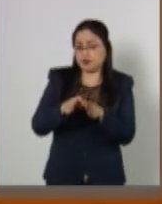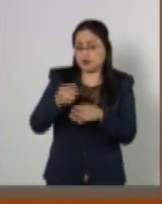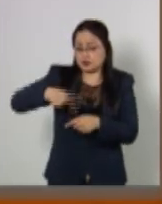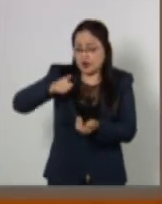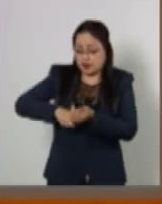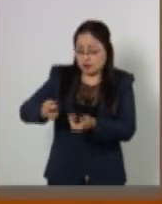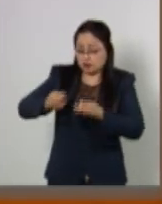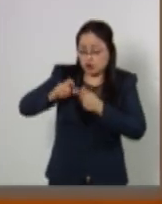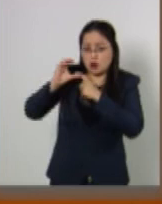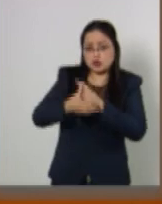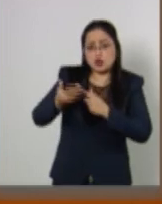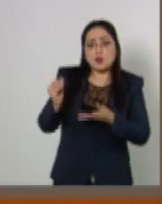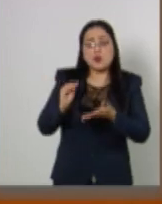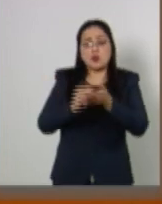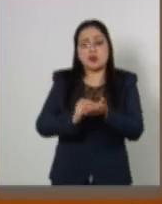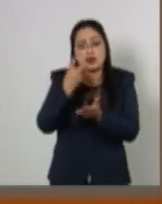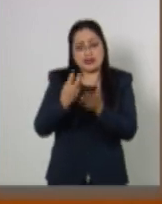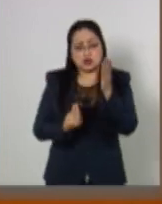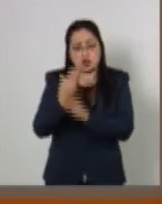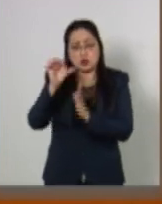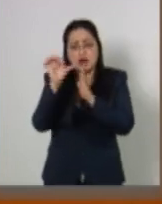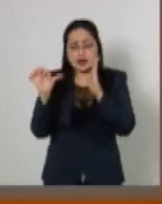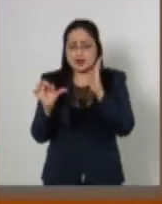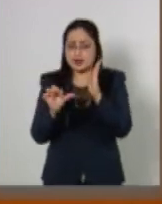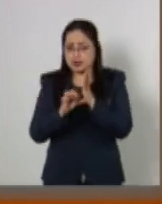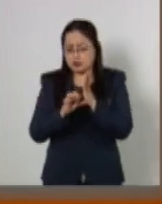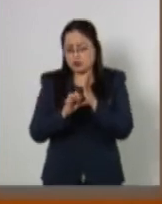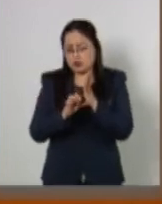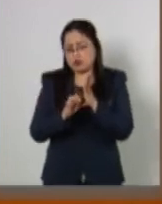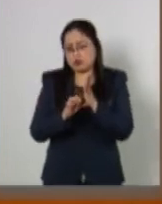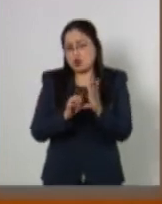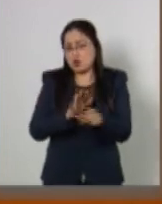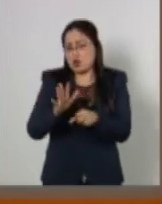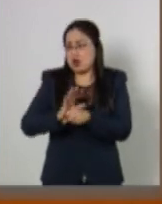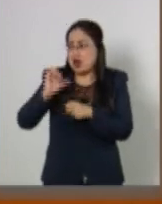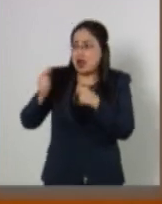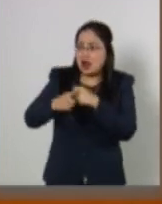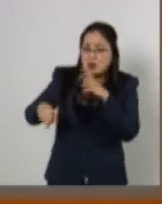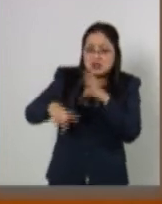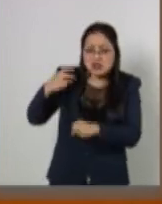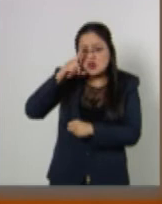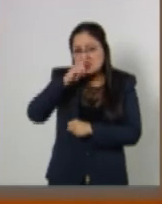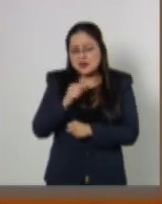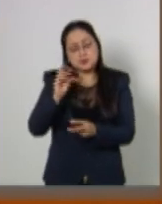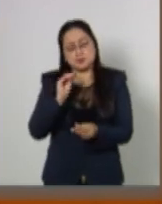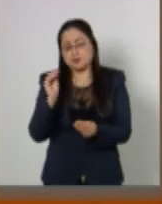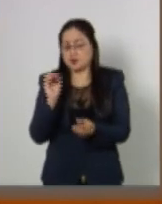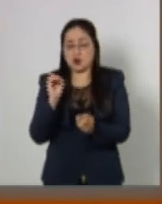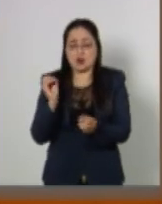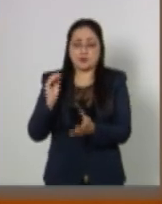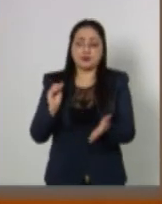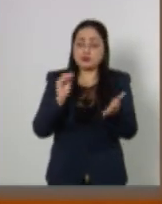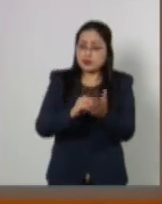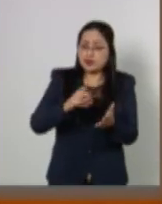comisión la integración de este nuevo artículo para que no quede absolutamente ningún precepto